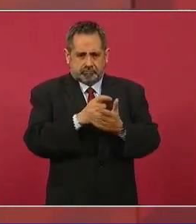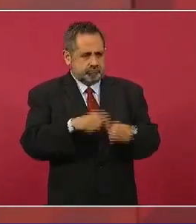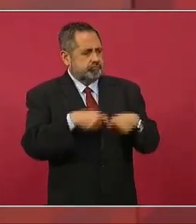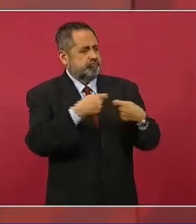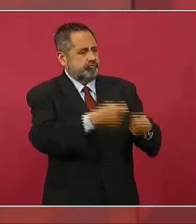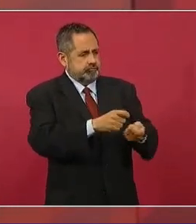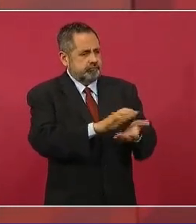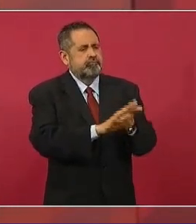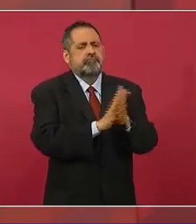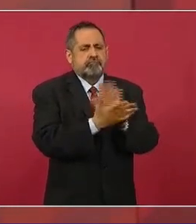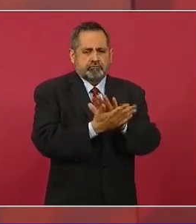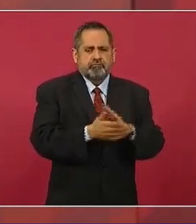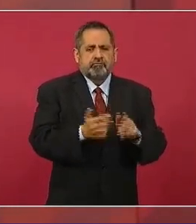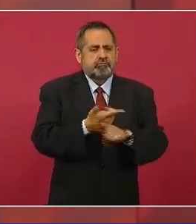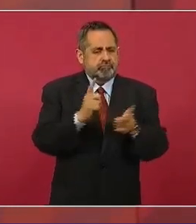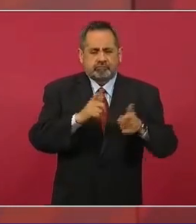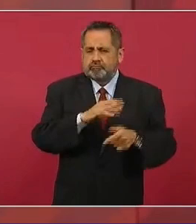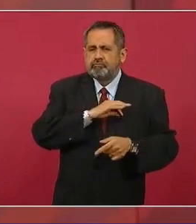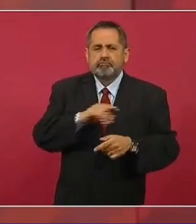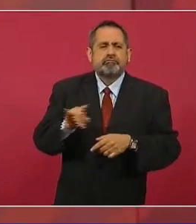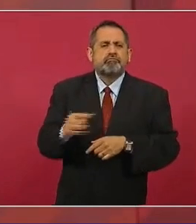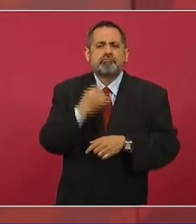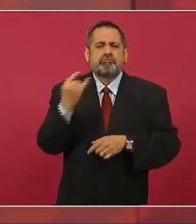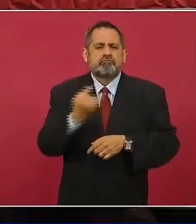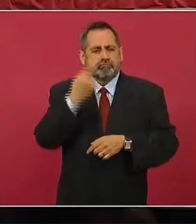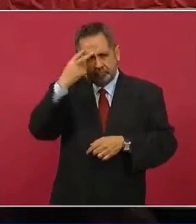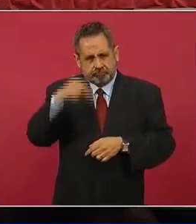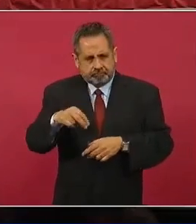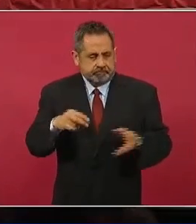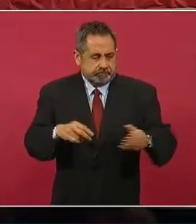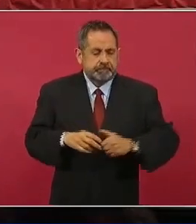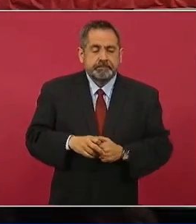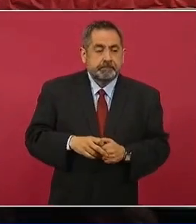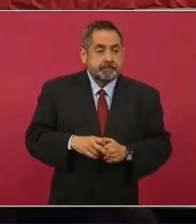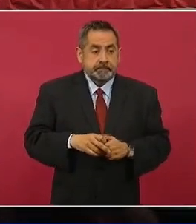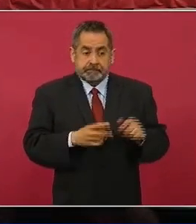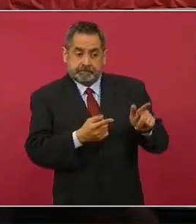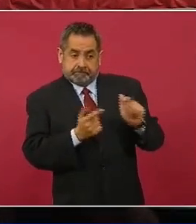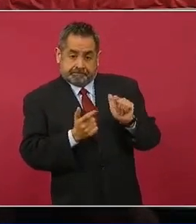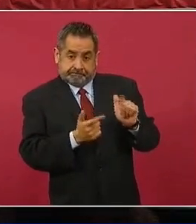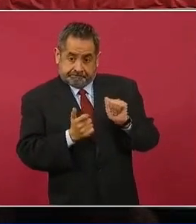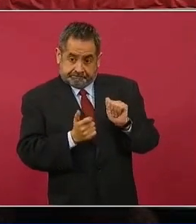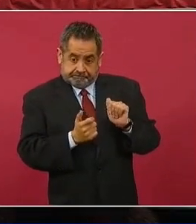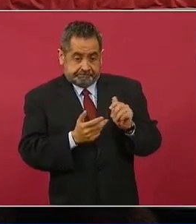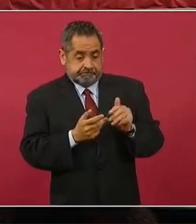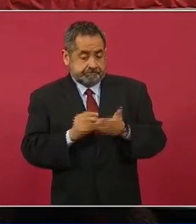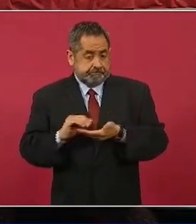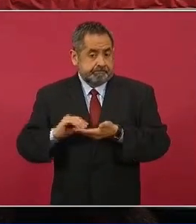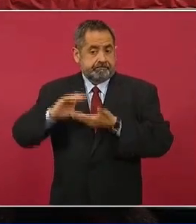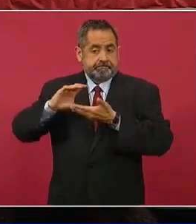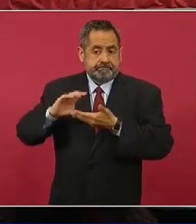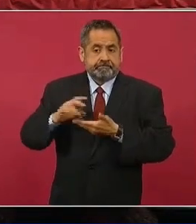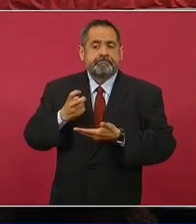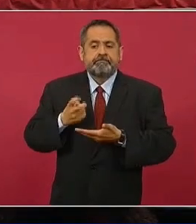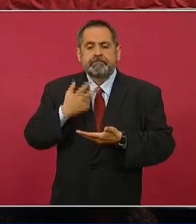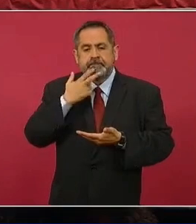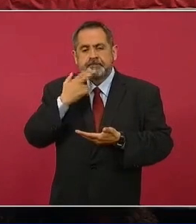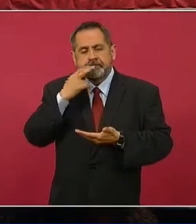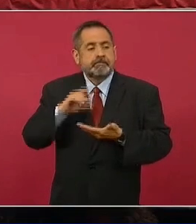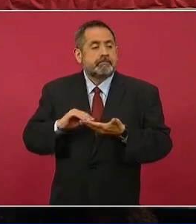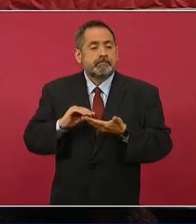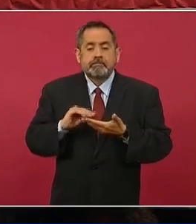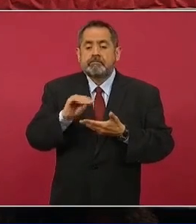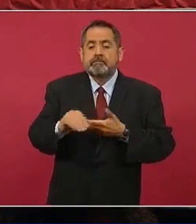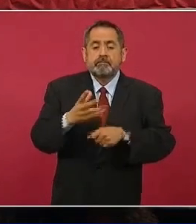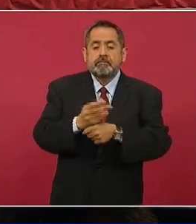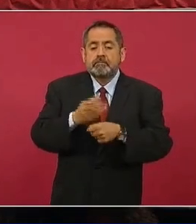eso va a quedar para mejorar